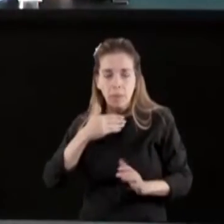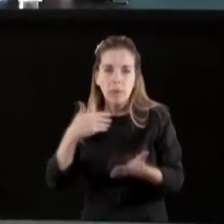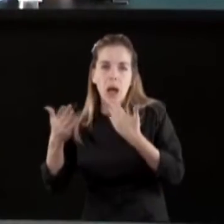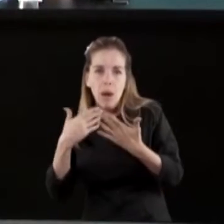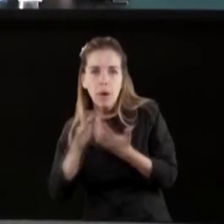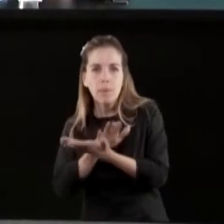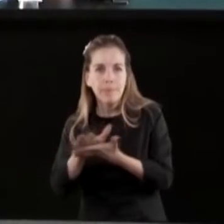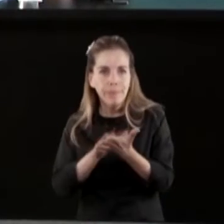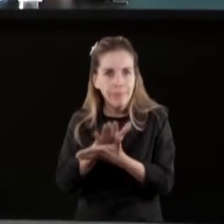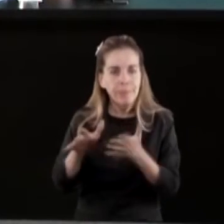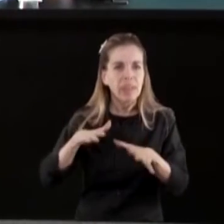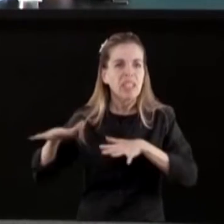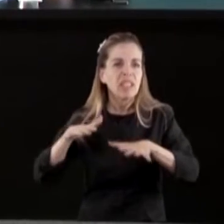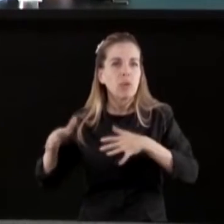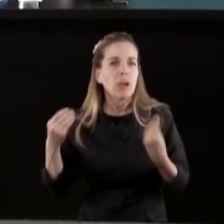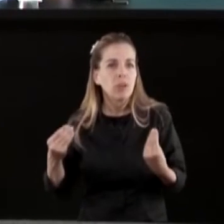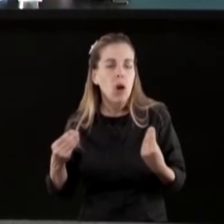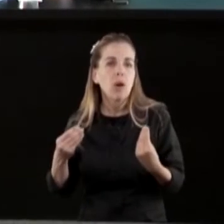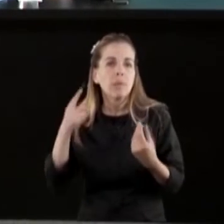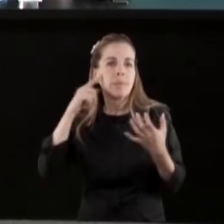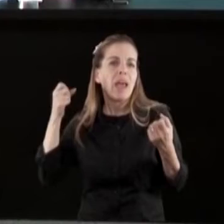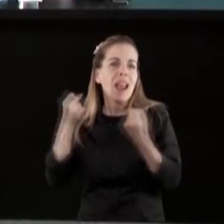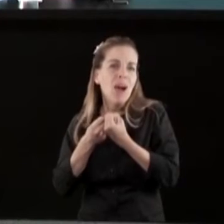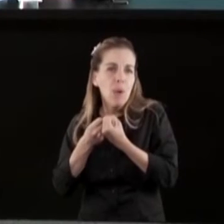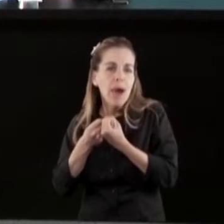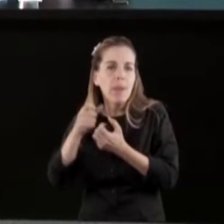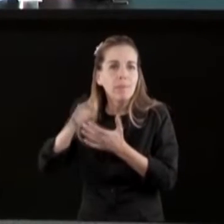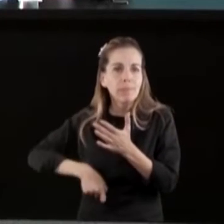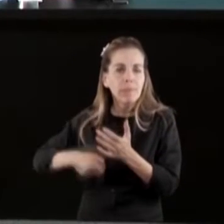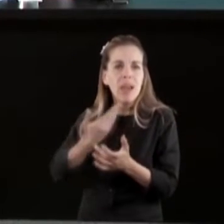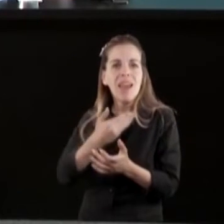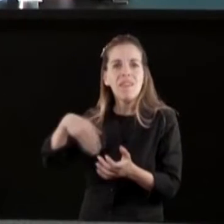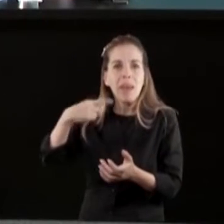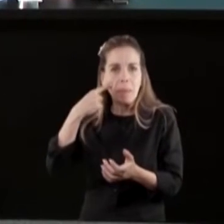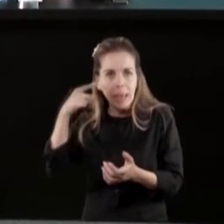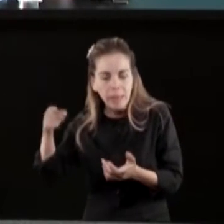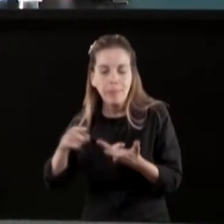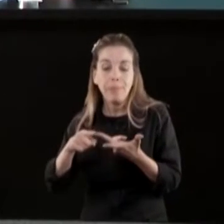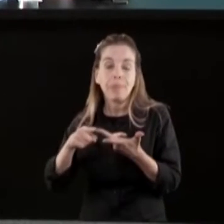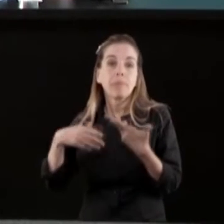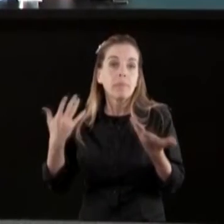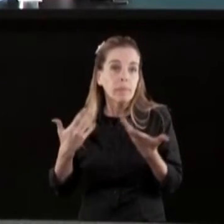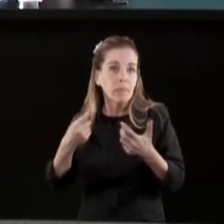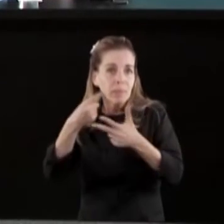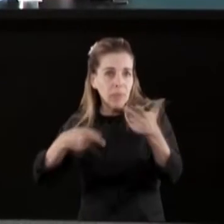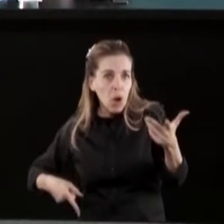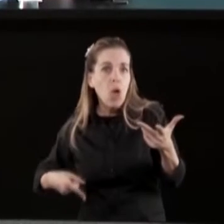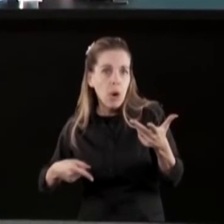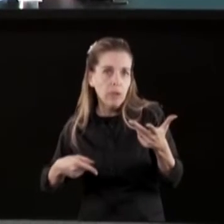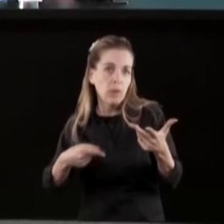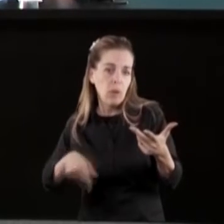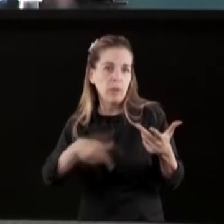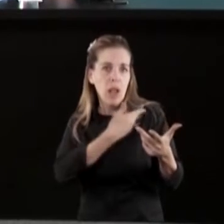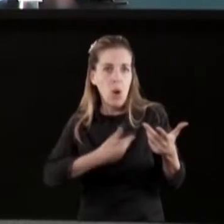la situación con el Fondo Monetario Internacional. Y todo esto lo viene haciendo